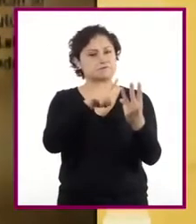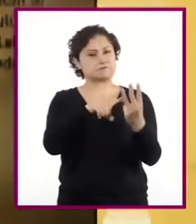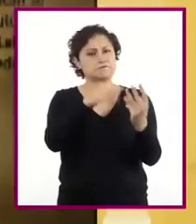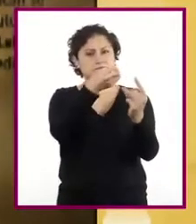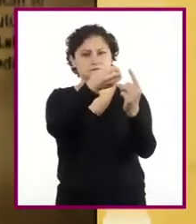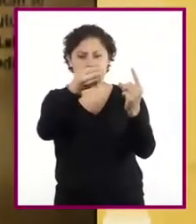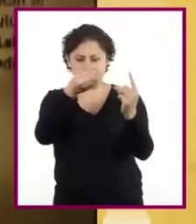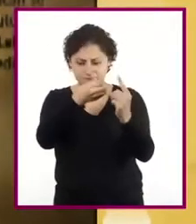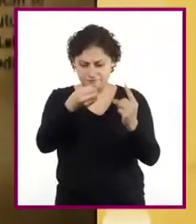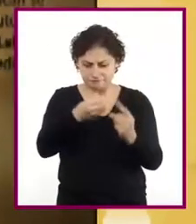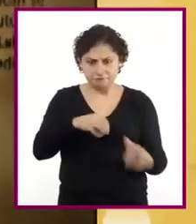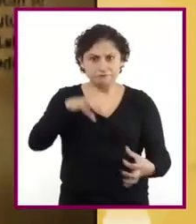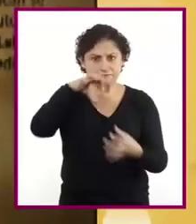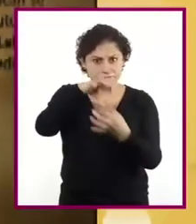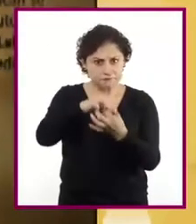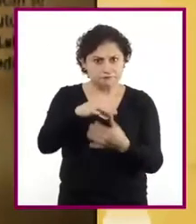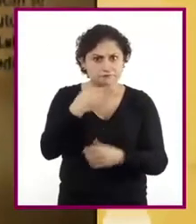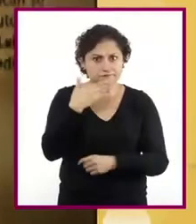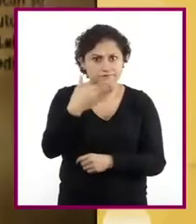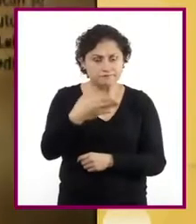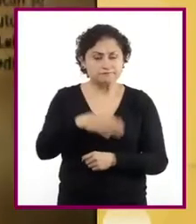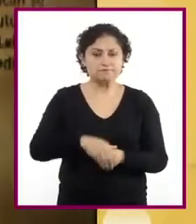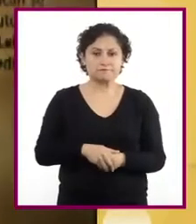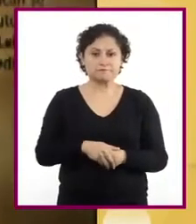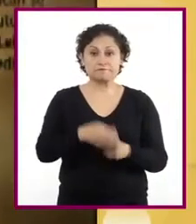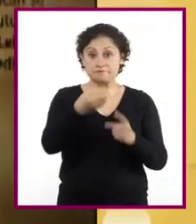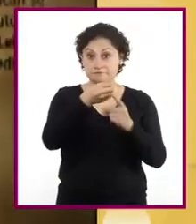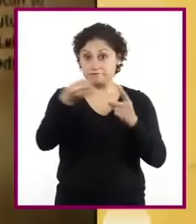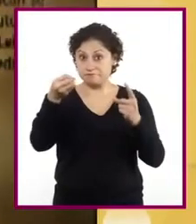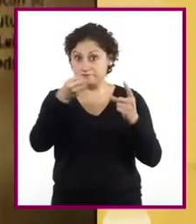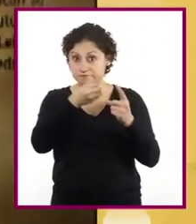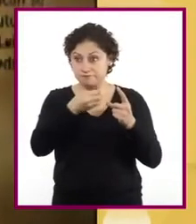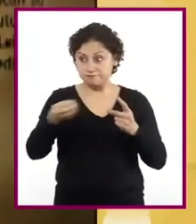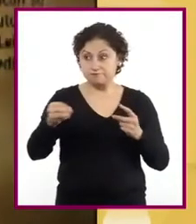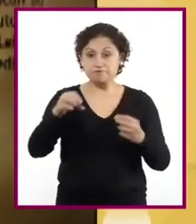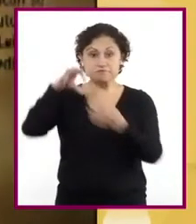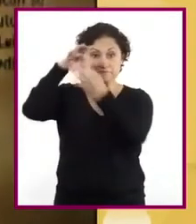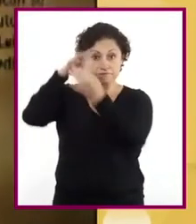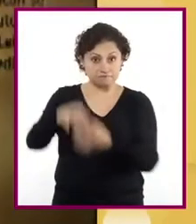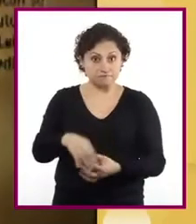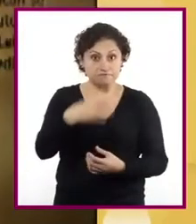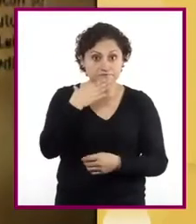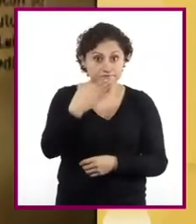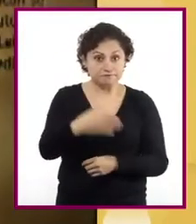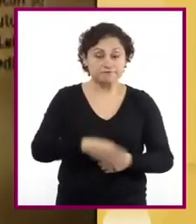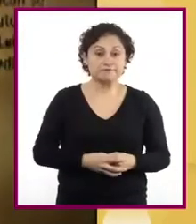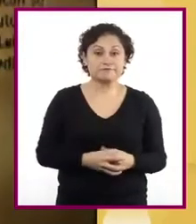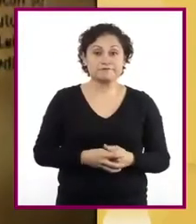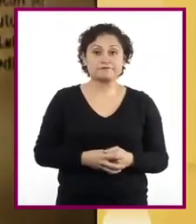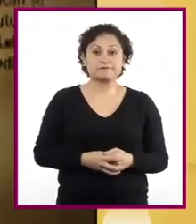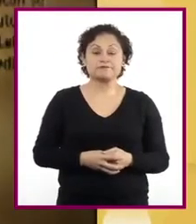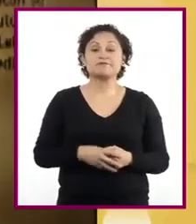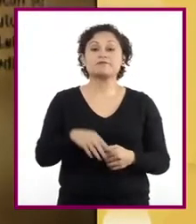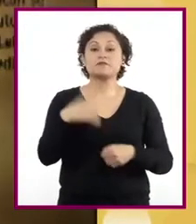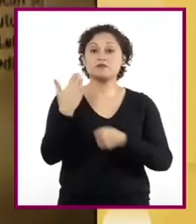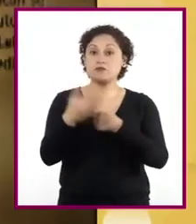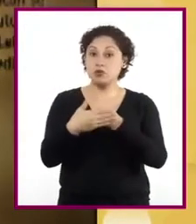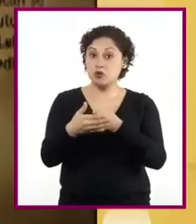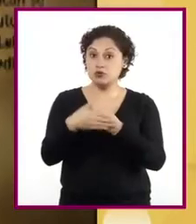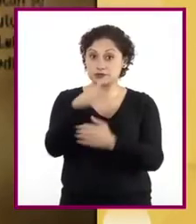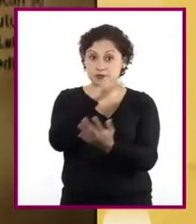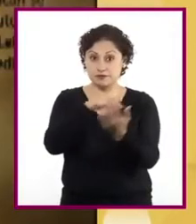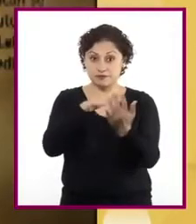coherentemente? ¿Tienen un orden lógico? En nuestra siguiente lectura, revisaremos la